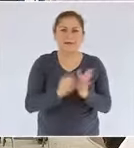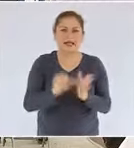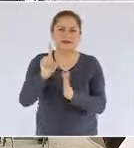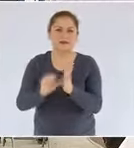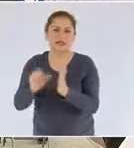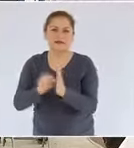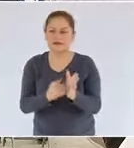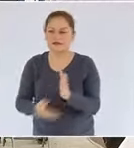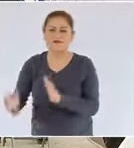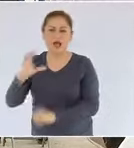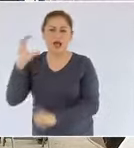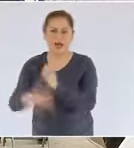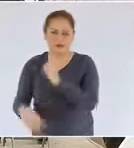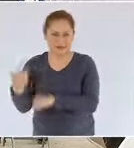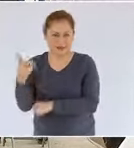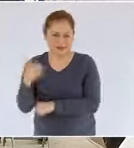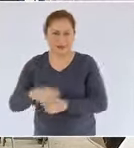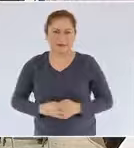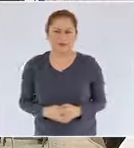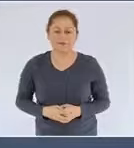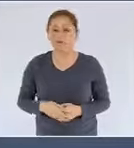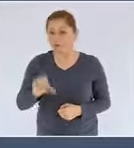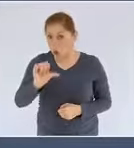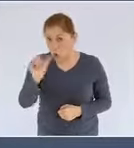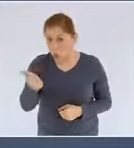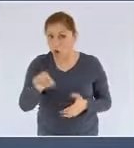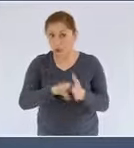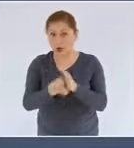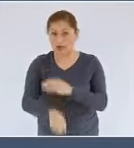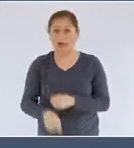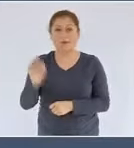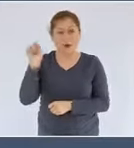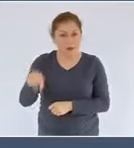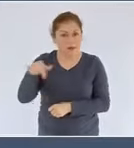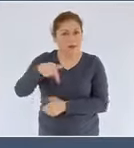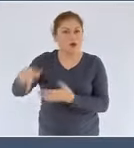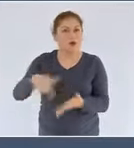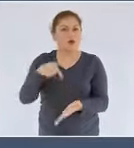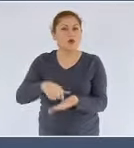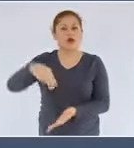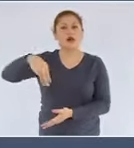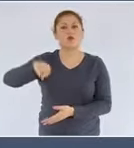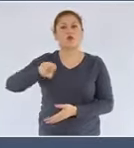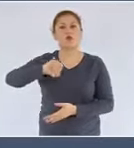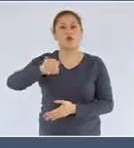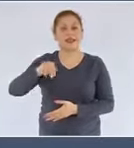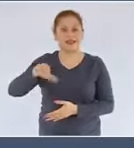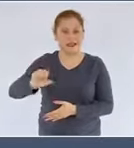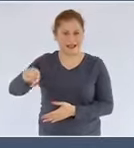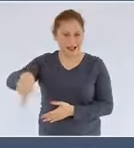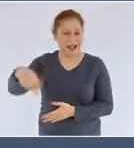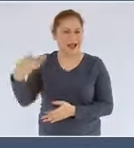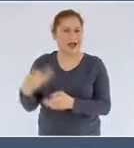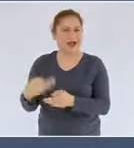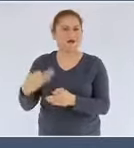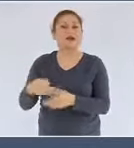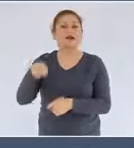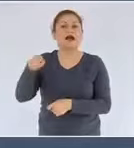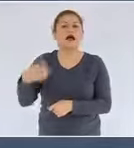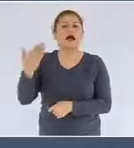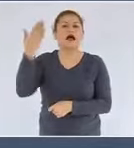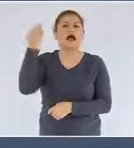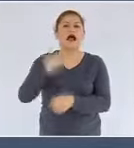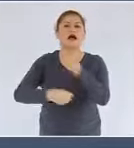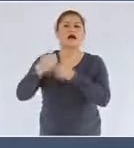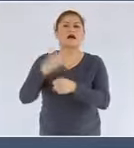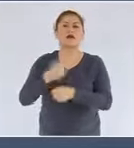Otro ejemplo es este mismo complejo Francisco J. Mújica, en el que durante los años dos mil veintiuno